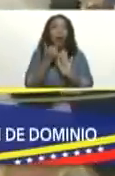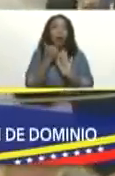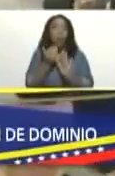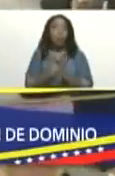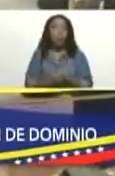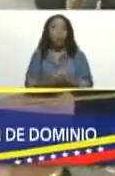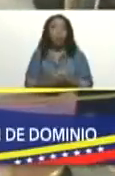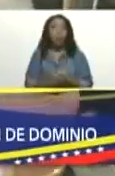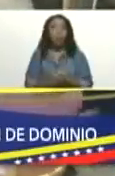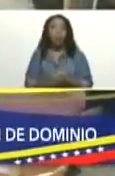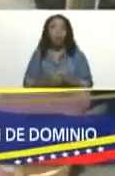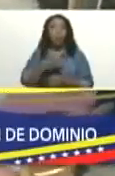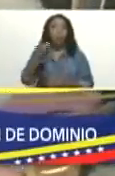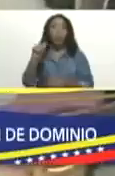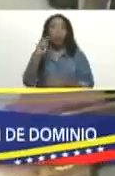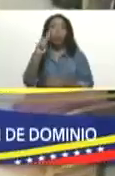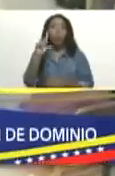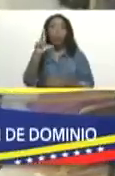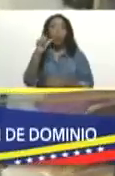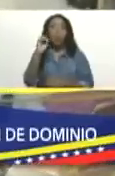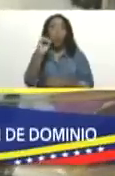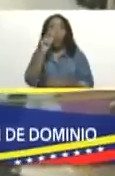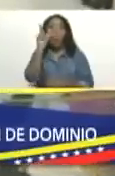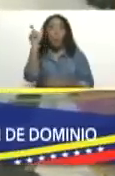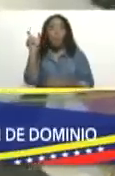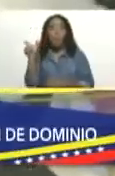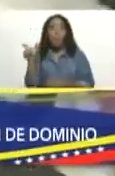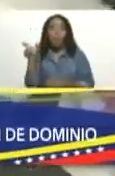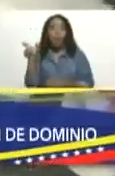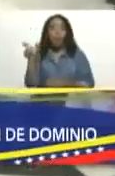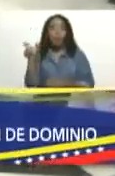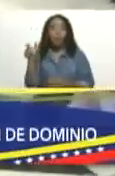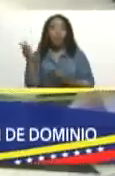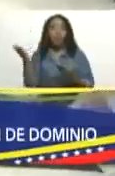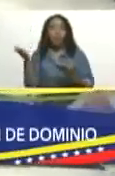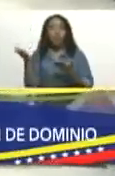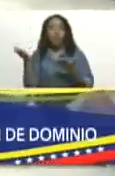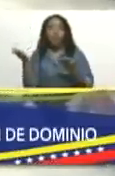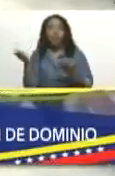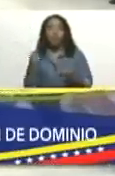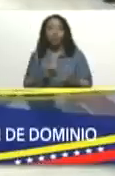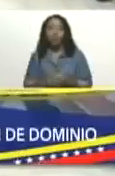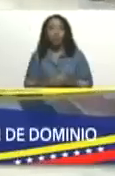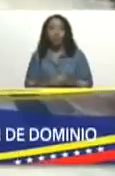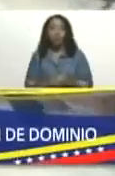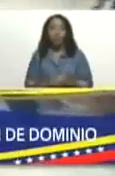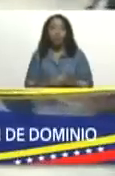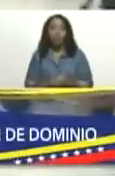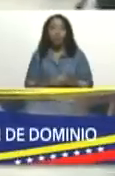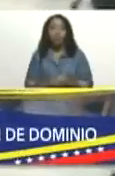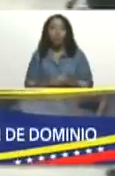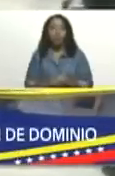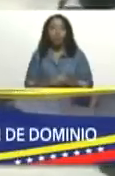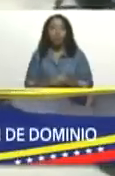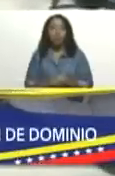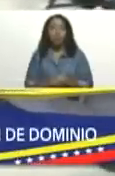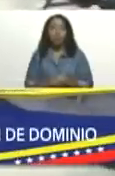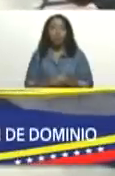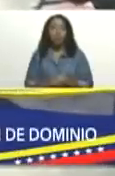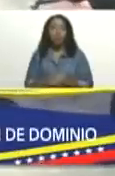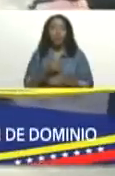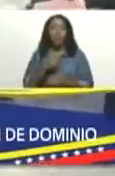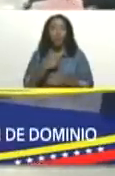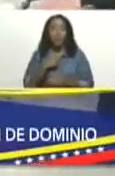Julio García Serba Julio bueno aprovecho para darte mis